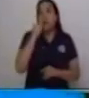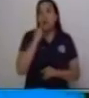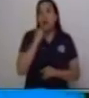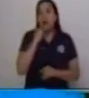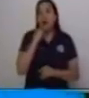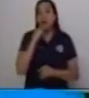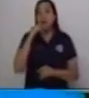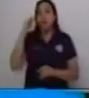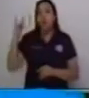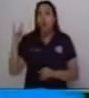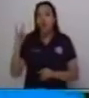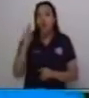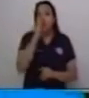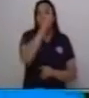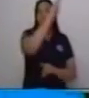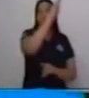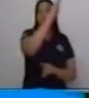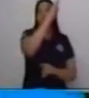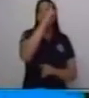viajó a España.